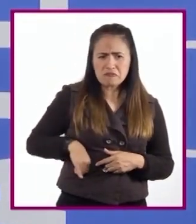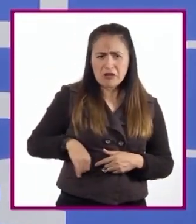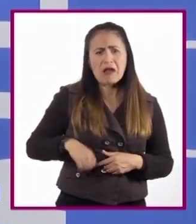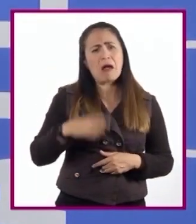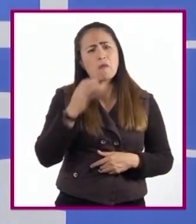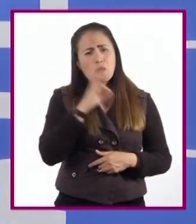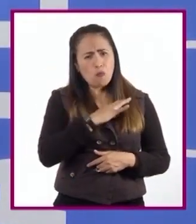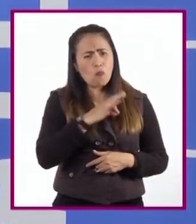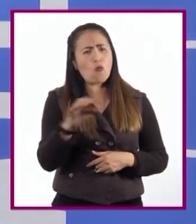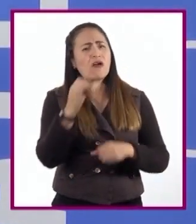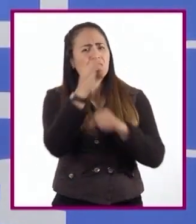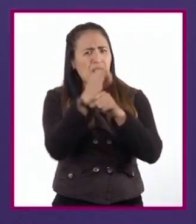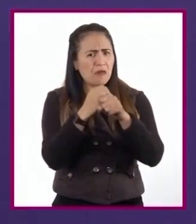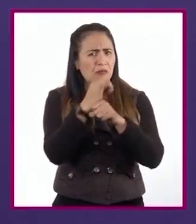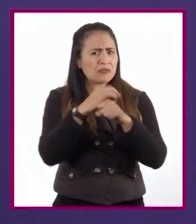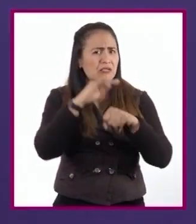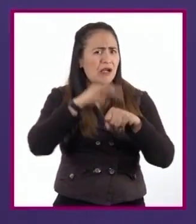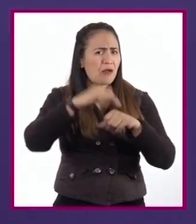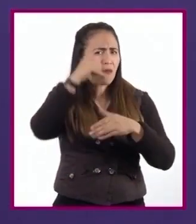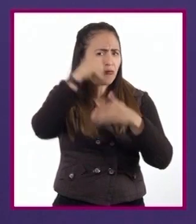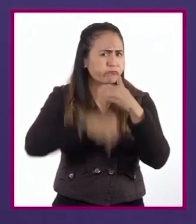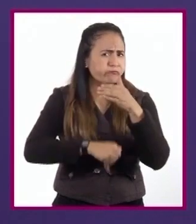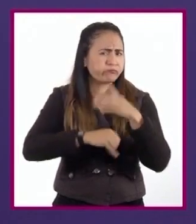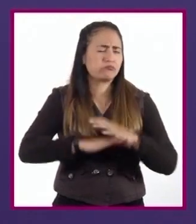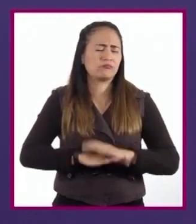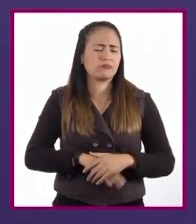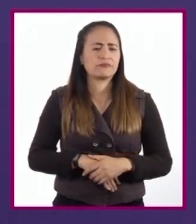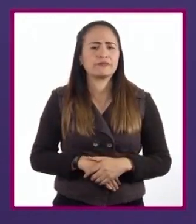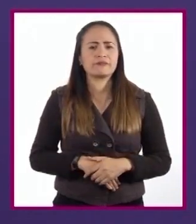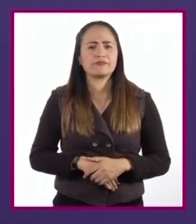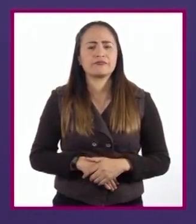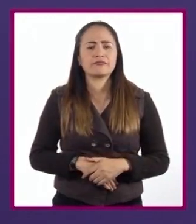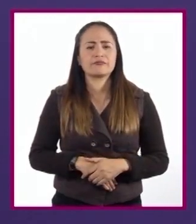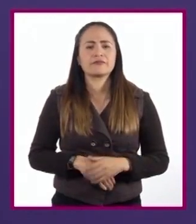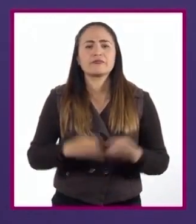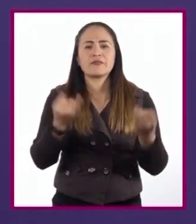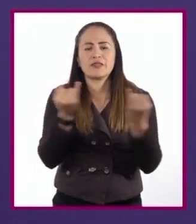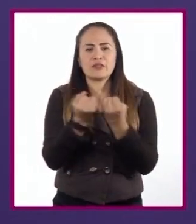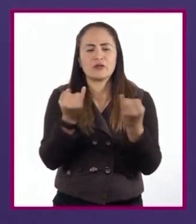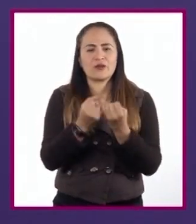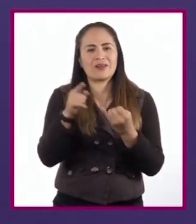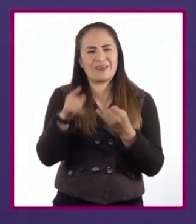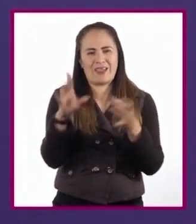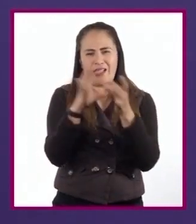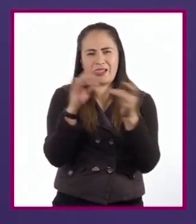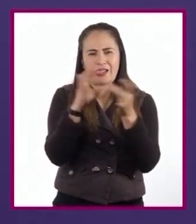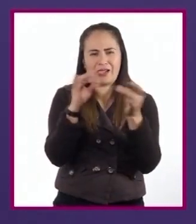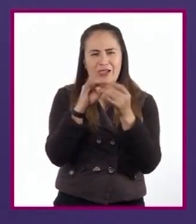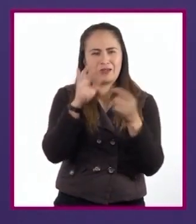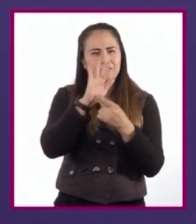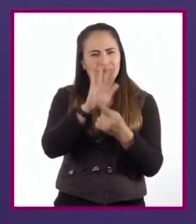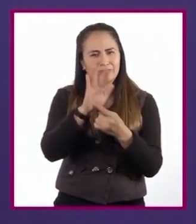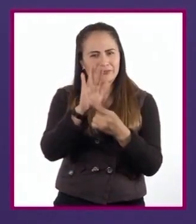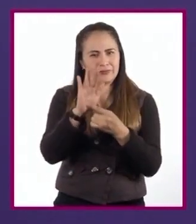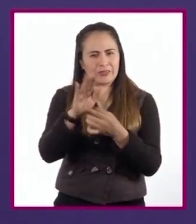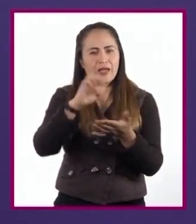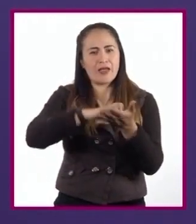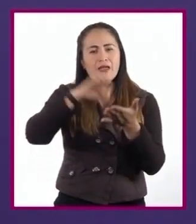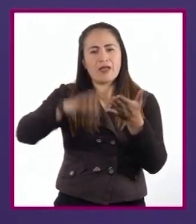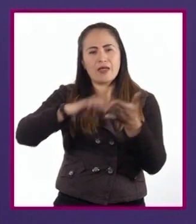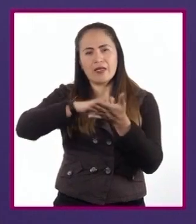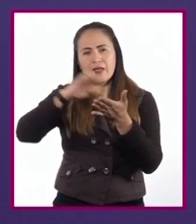sin complicaciones. Otro elemento que respalda nuestros argumentos puede ser el uso de ejemplos